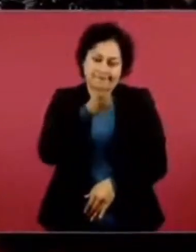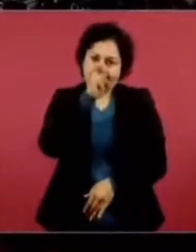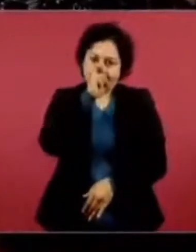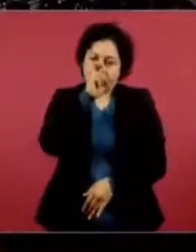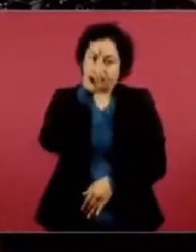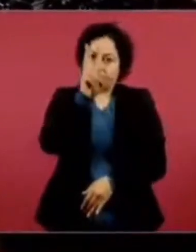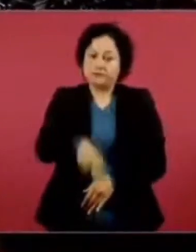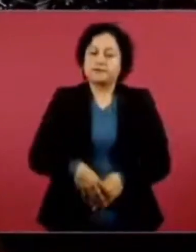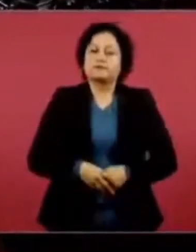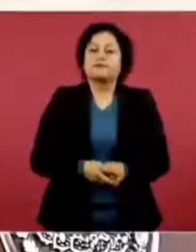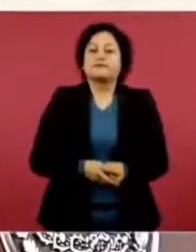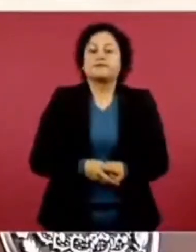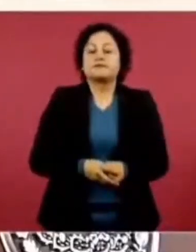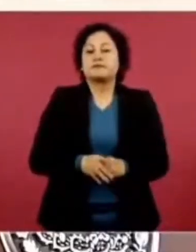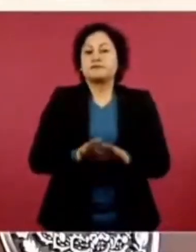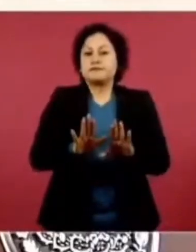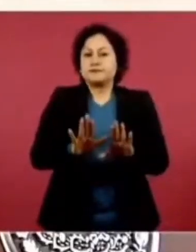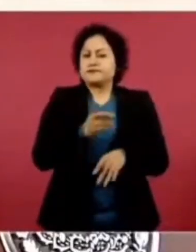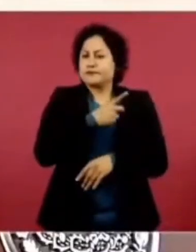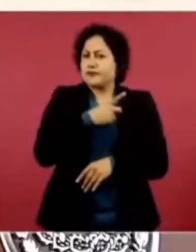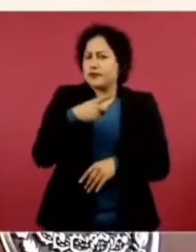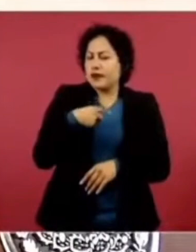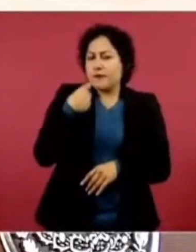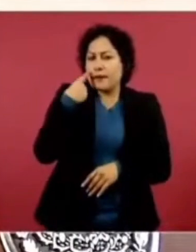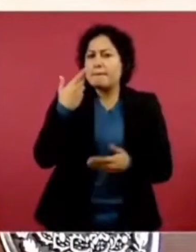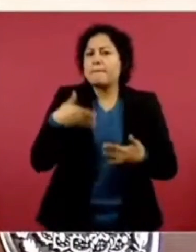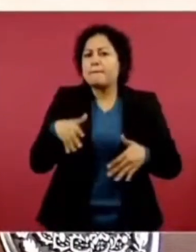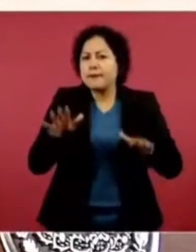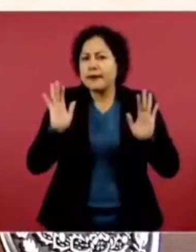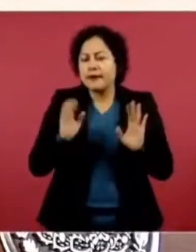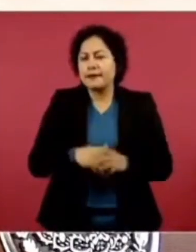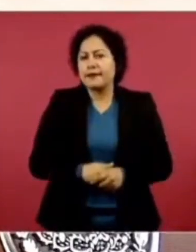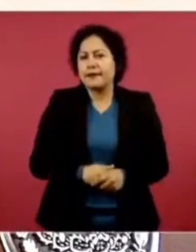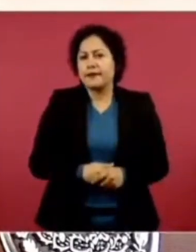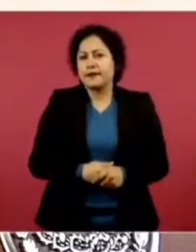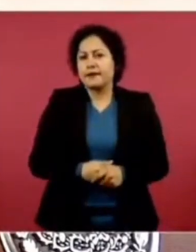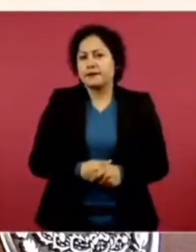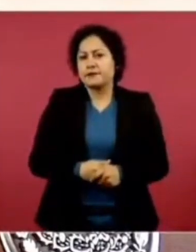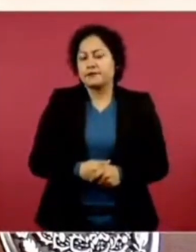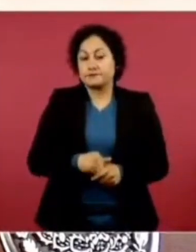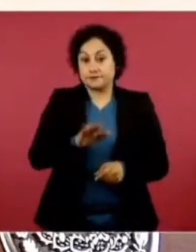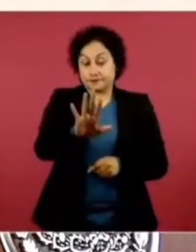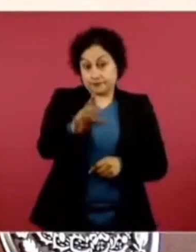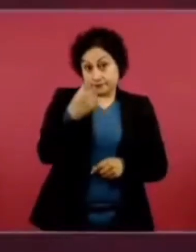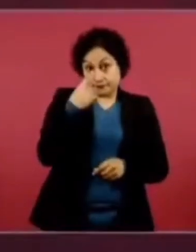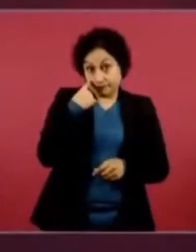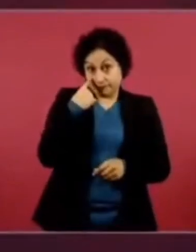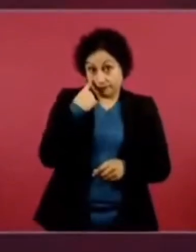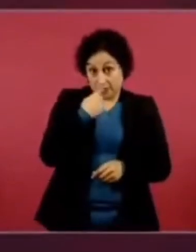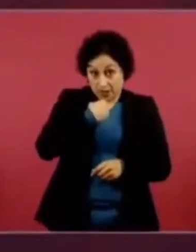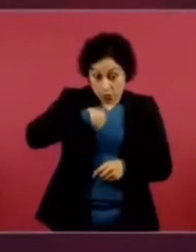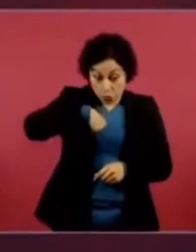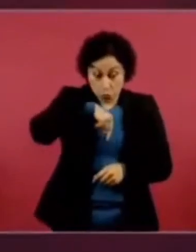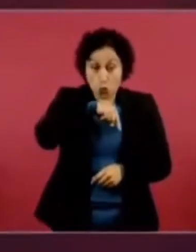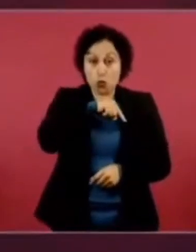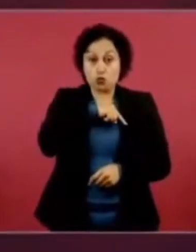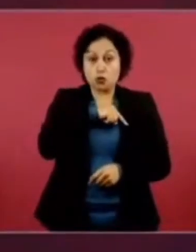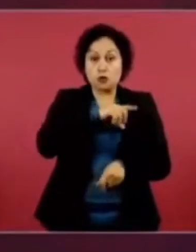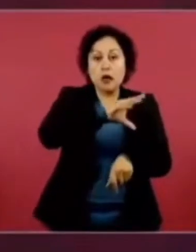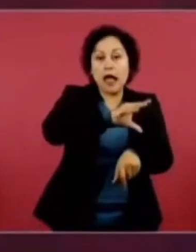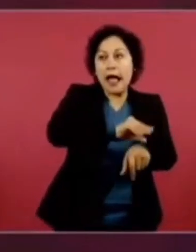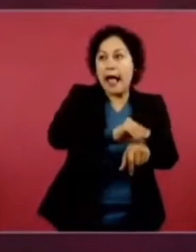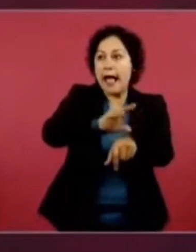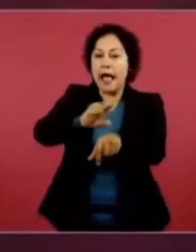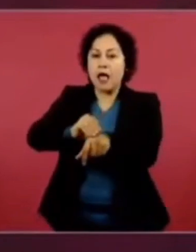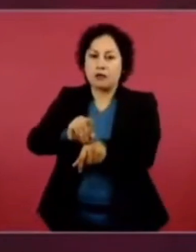Hay que verlo y nosotros no estamos permitiendo, y eso también aprovecho para